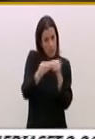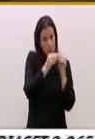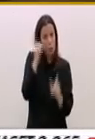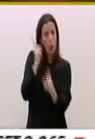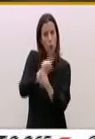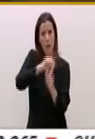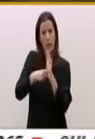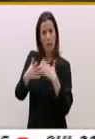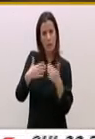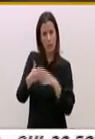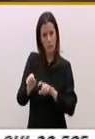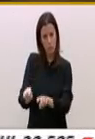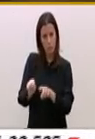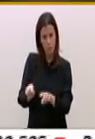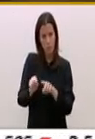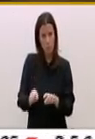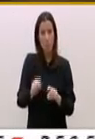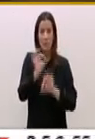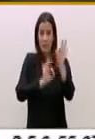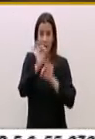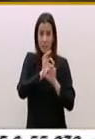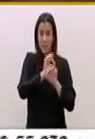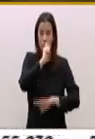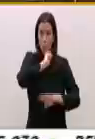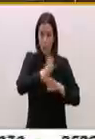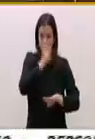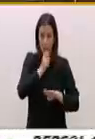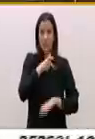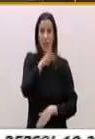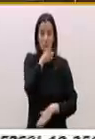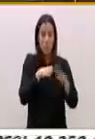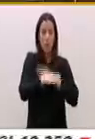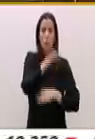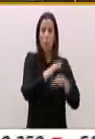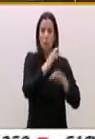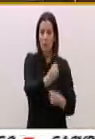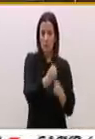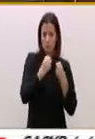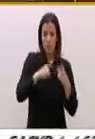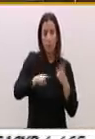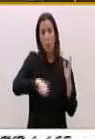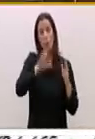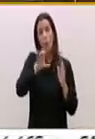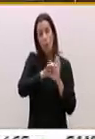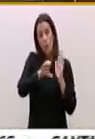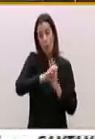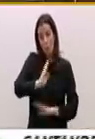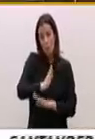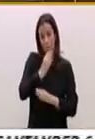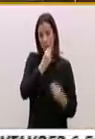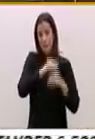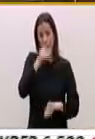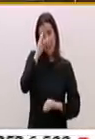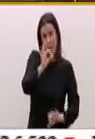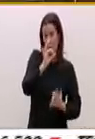de las mismas. Tasas judiciales que cercenan el derecho de acceso a la justicia. Código penal donde se sustituye razón por represión.